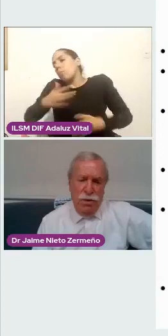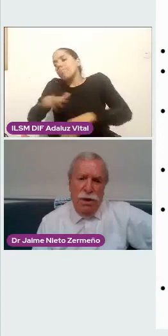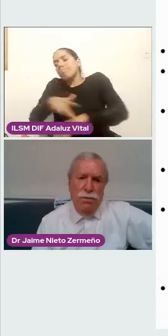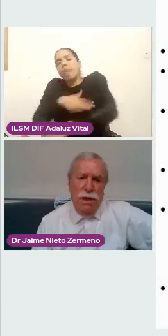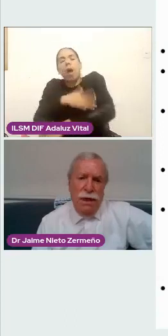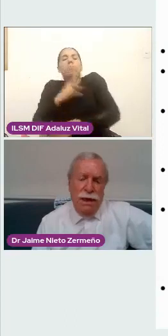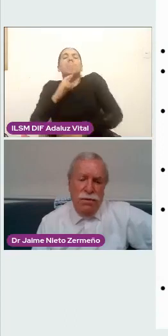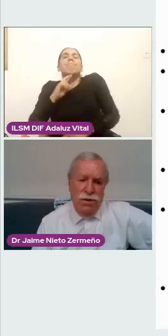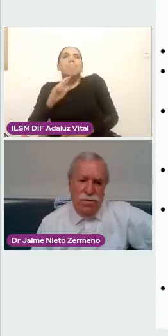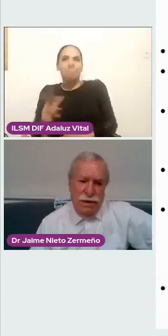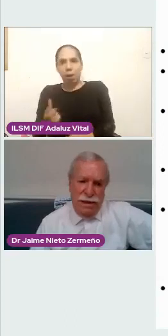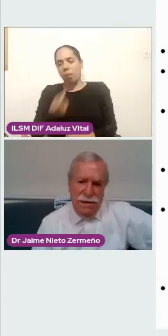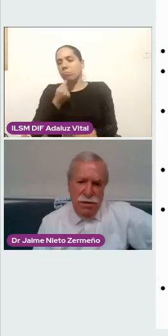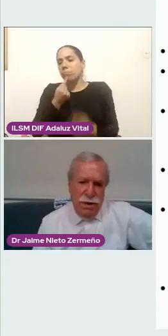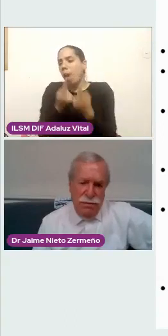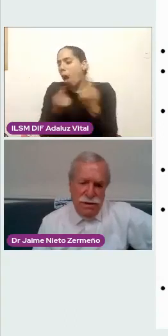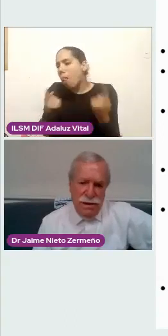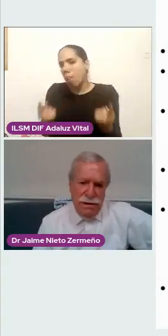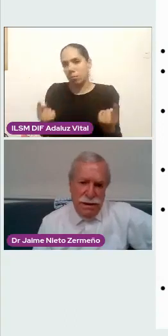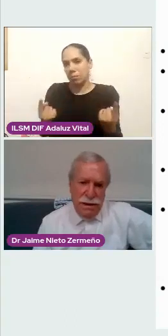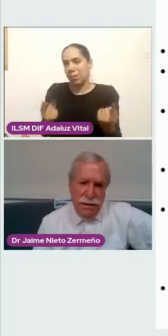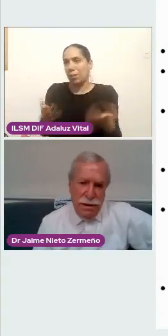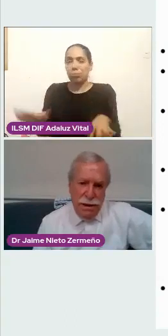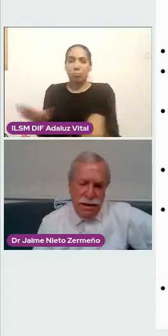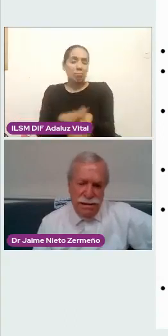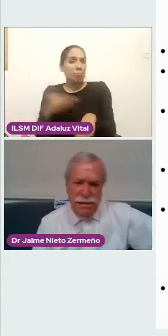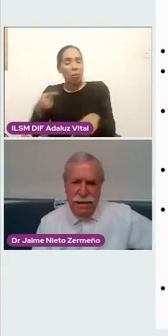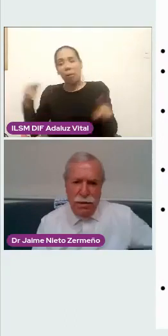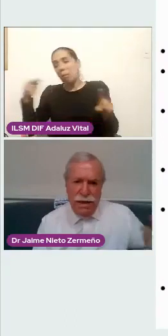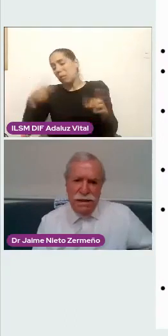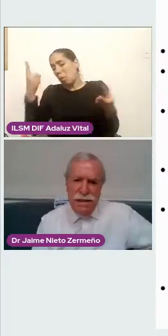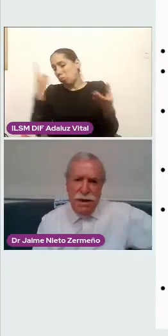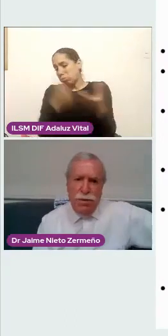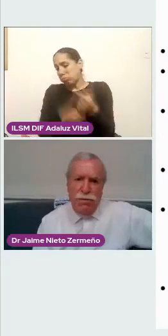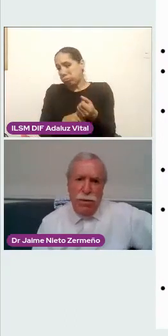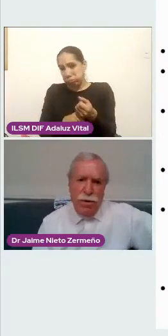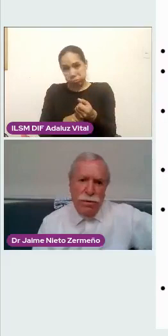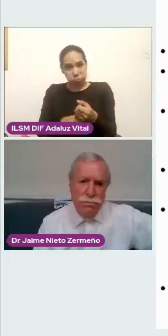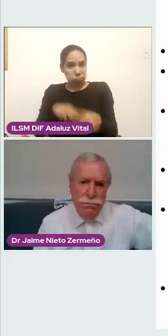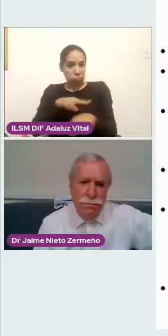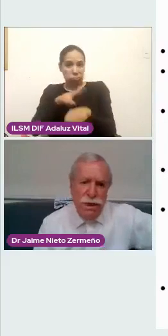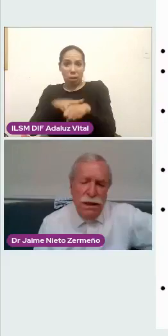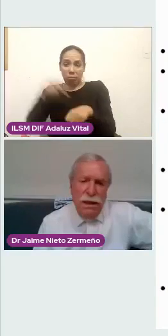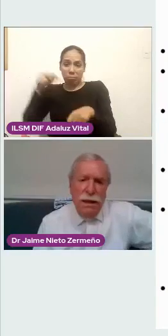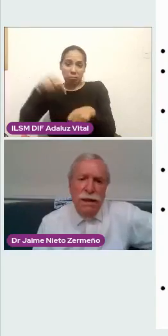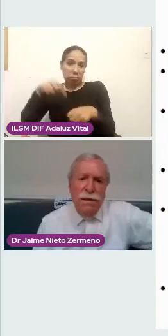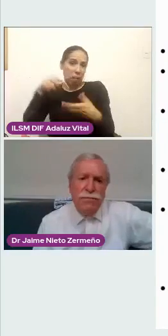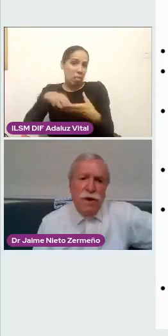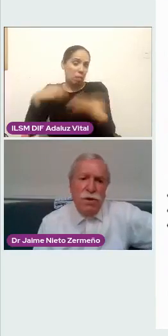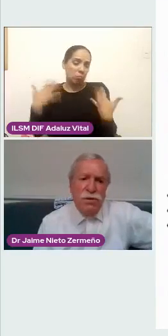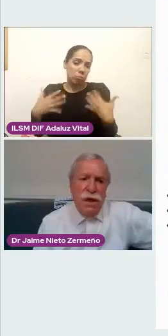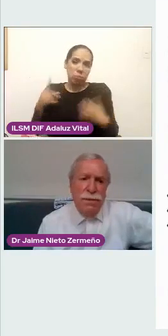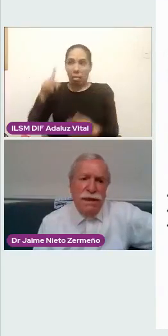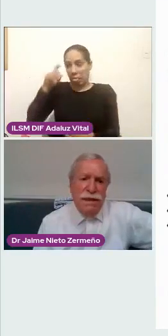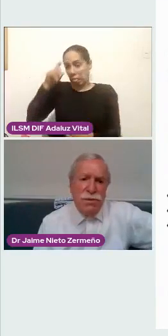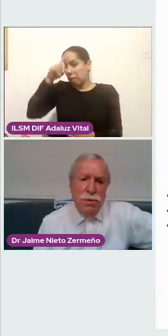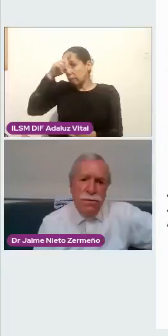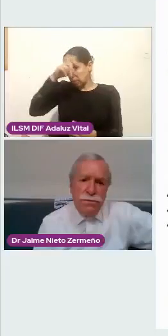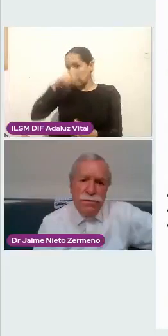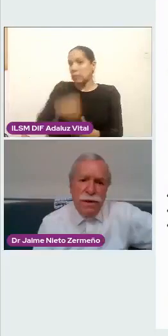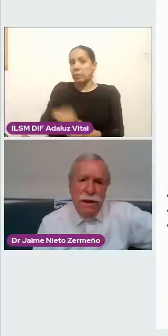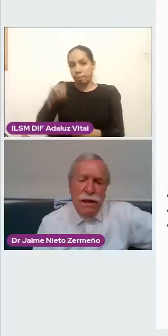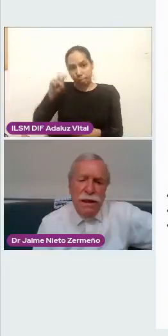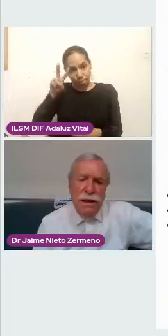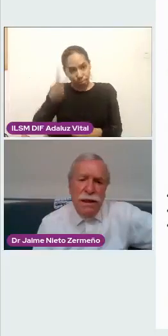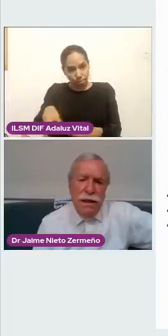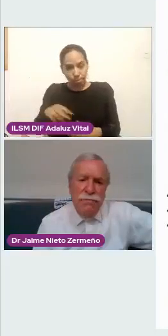expuesto a una, a una hospitalización que no es, este, nada sencillo. La que sigue, por favor. No solamente esto,